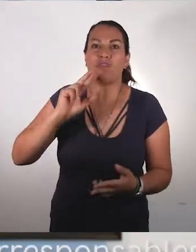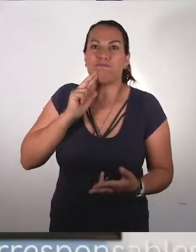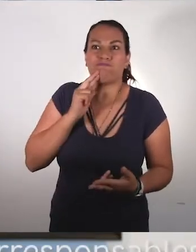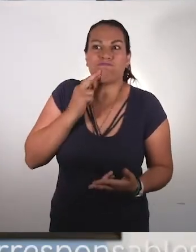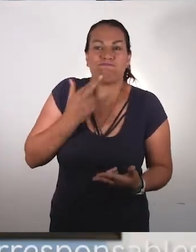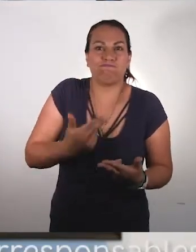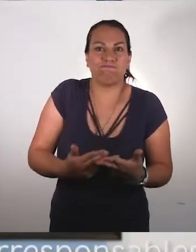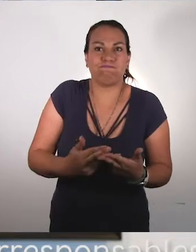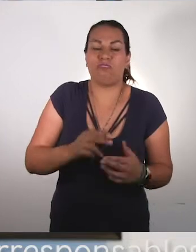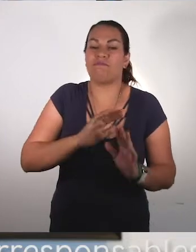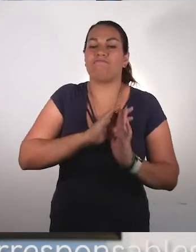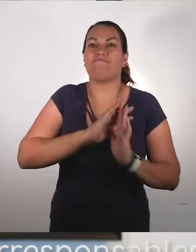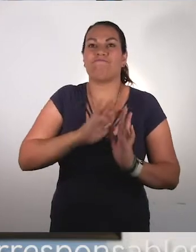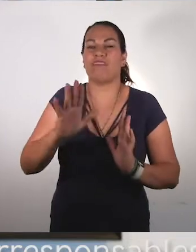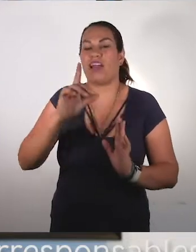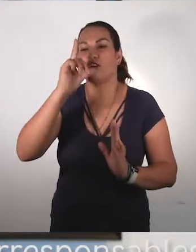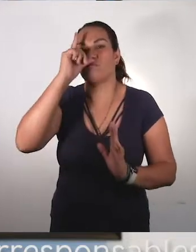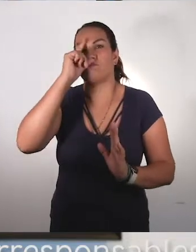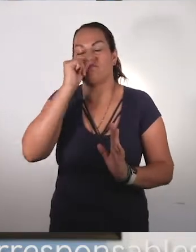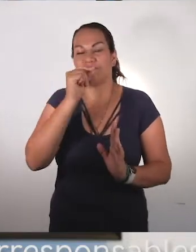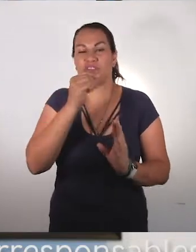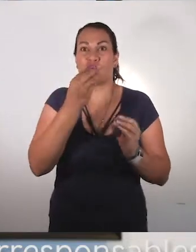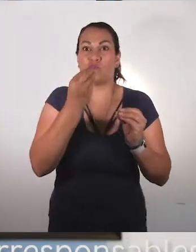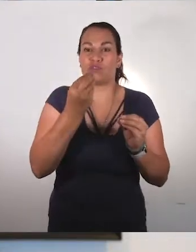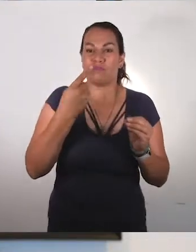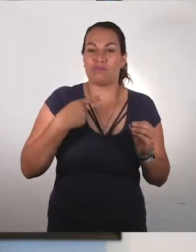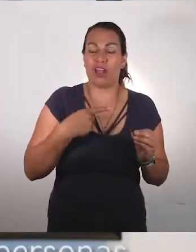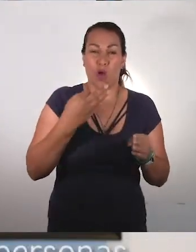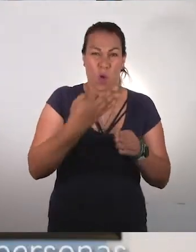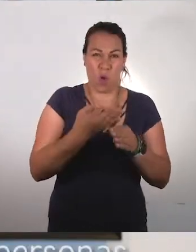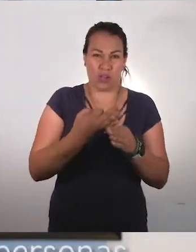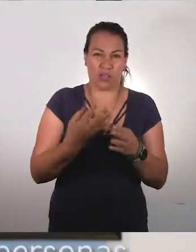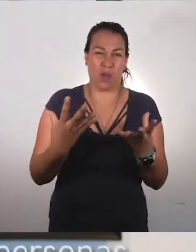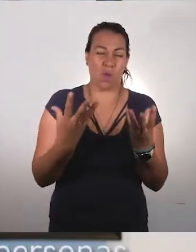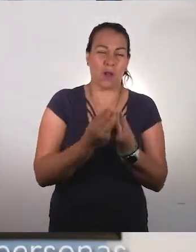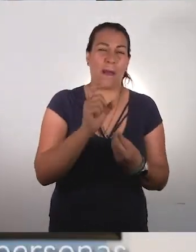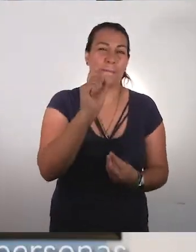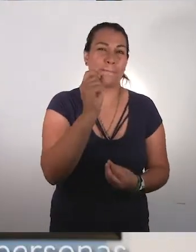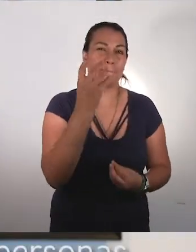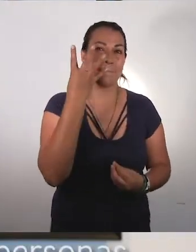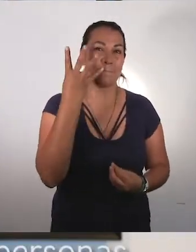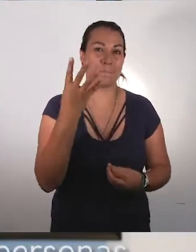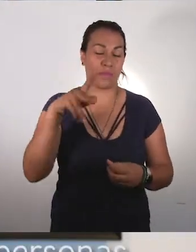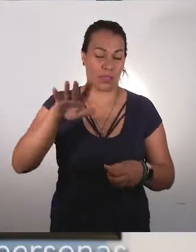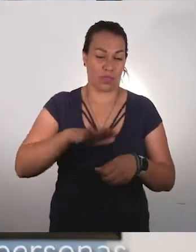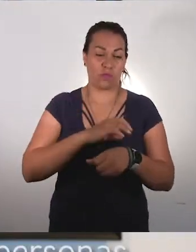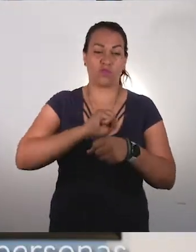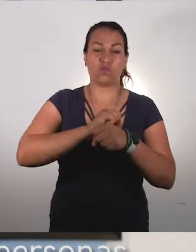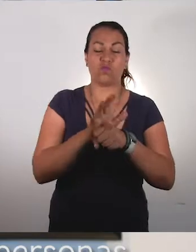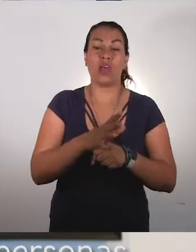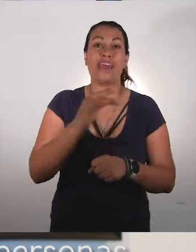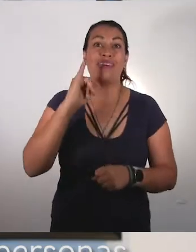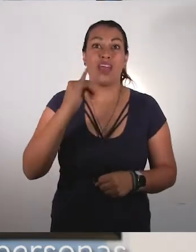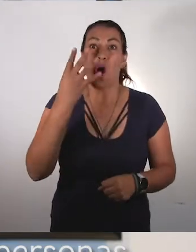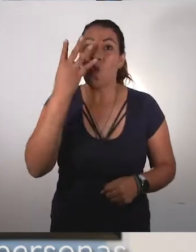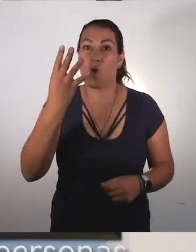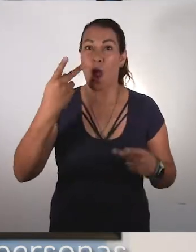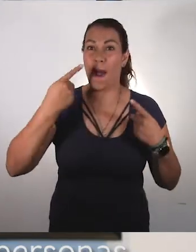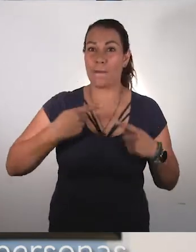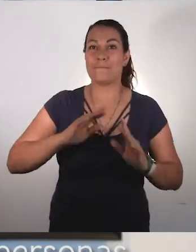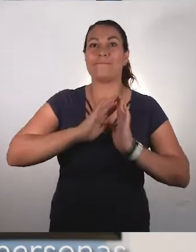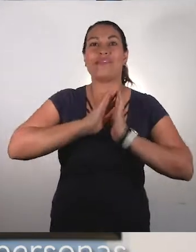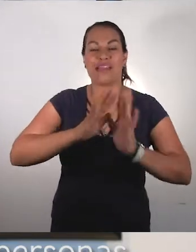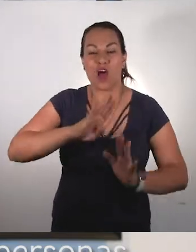irresponsables ya nos están alcanzando a todos. Hemos registrado 24 casos y han fallecido